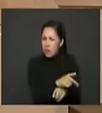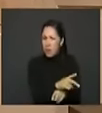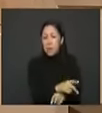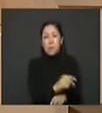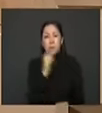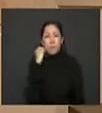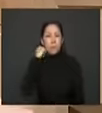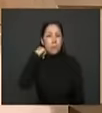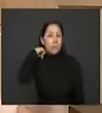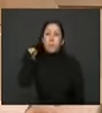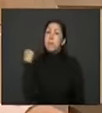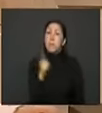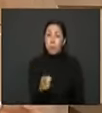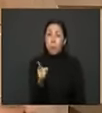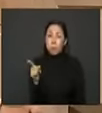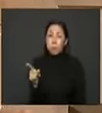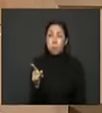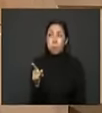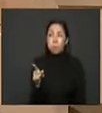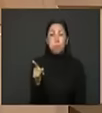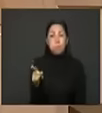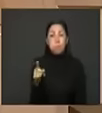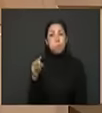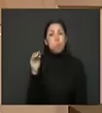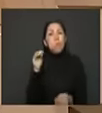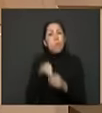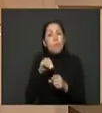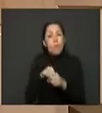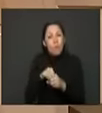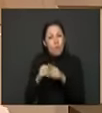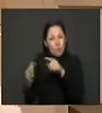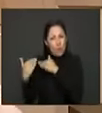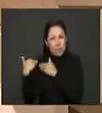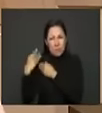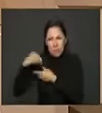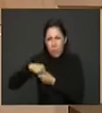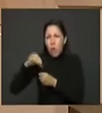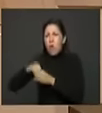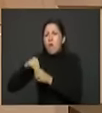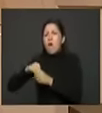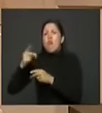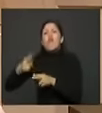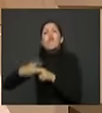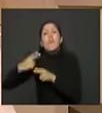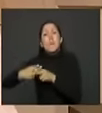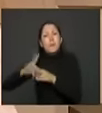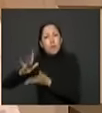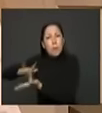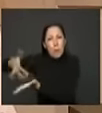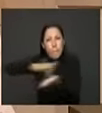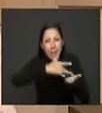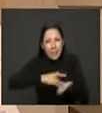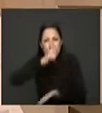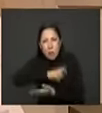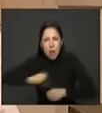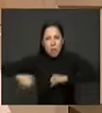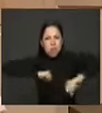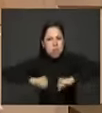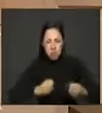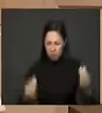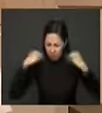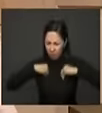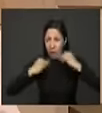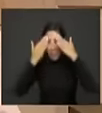Hay un pequeño fondo. uno mira digamos lo que tiene hoy el ministerio del interior tiene un fondo para la participación ciudadana y el fortalecimiento de la democracia.